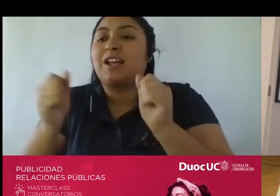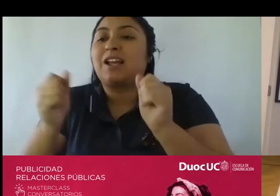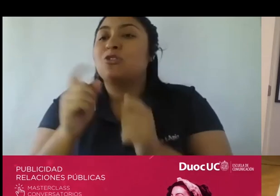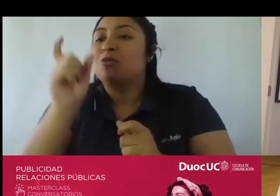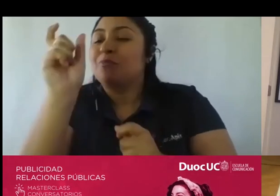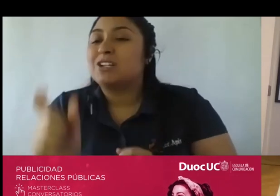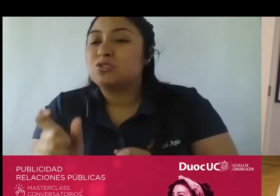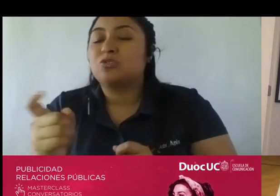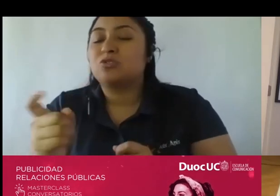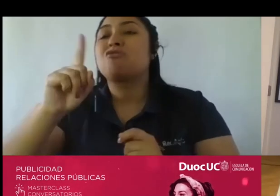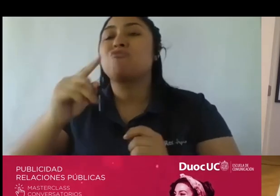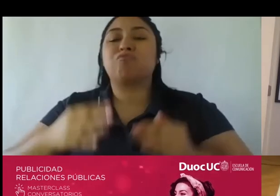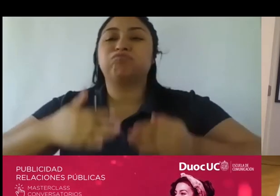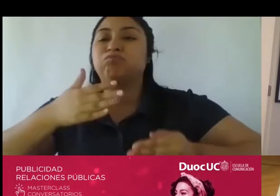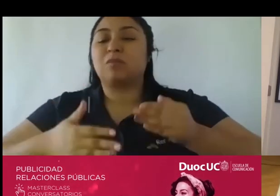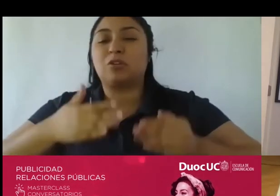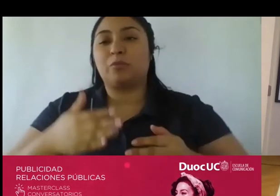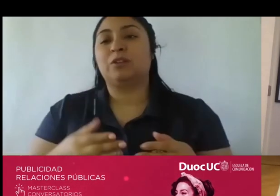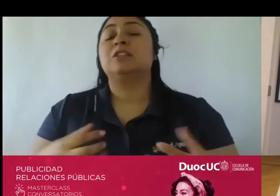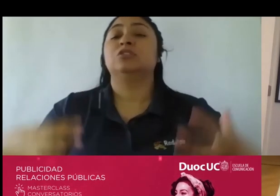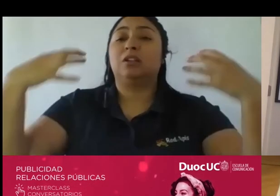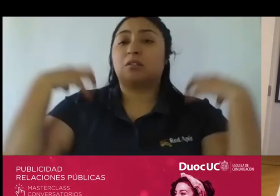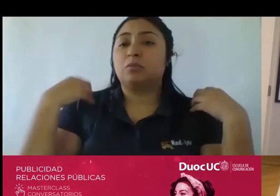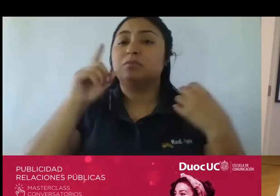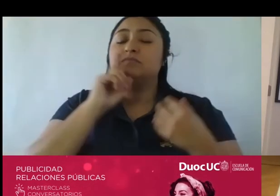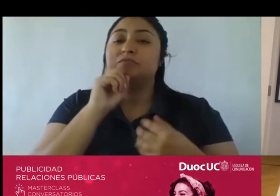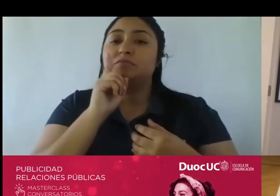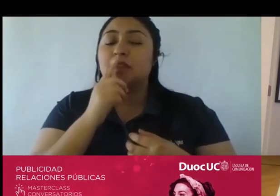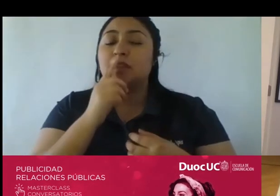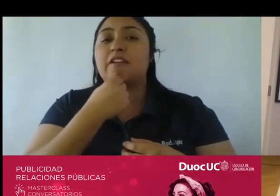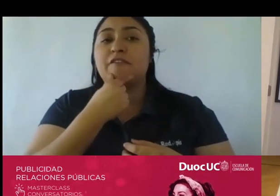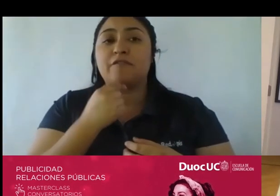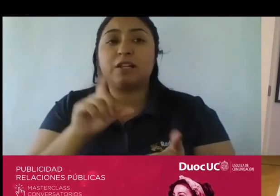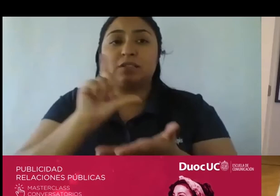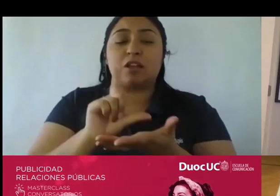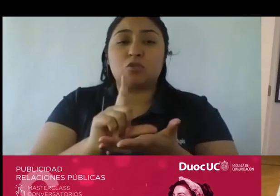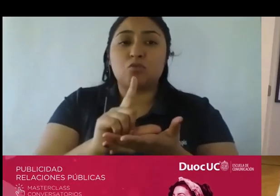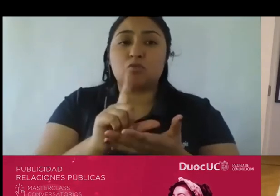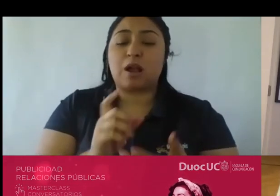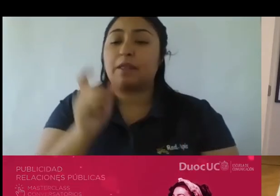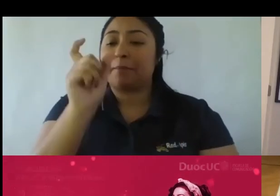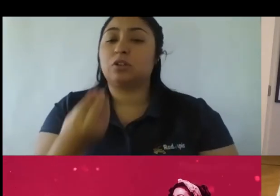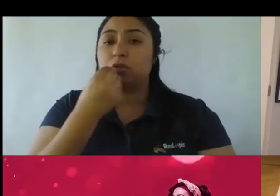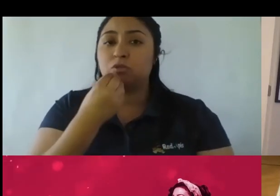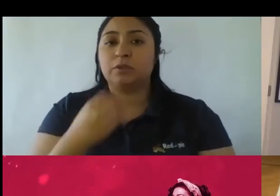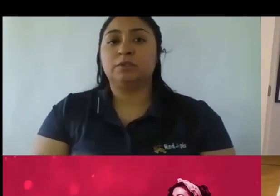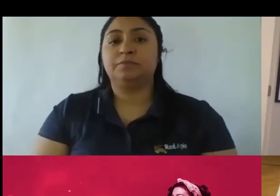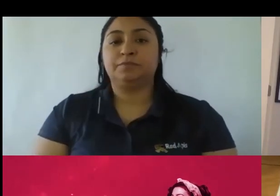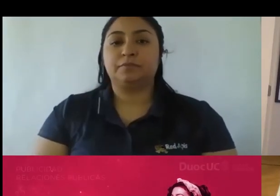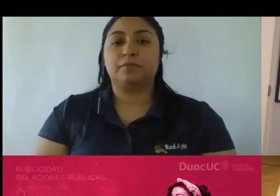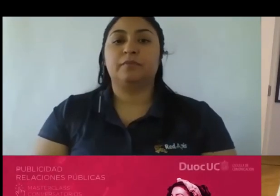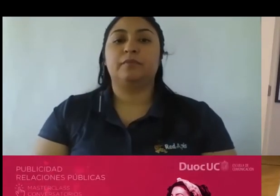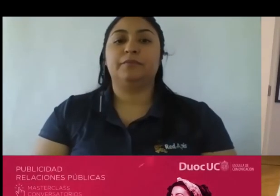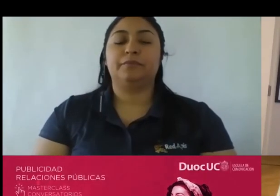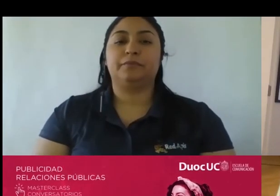conlleva es fácil como ponernos en el lugar del consumidor así que súper bien hay que considerar ahí que todos los touch